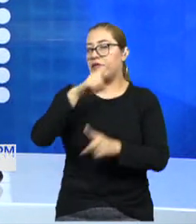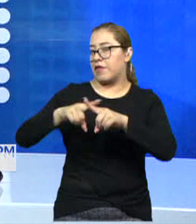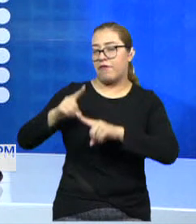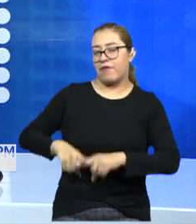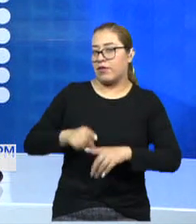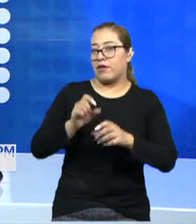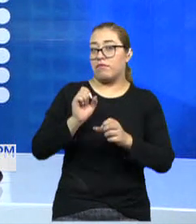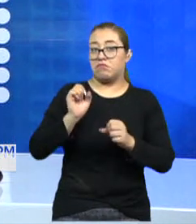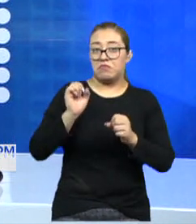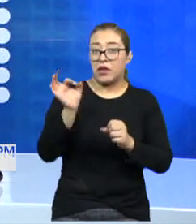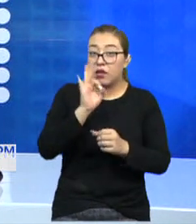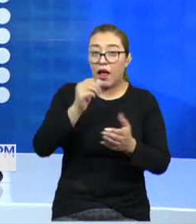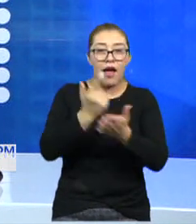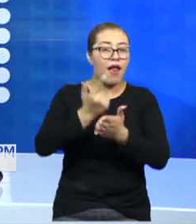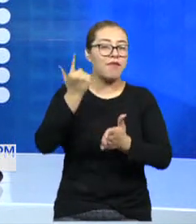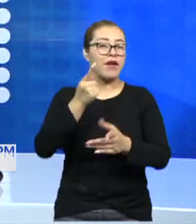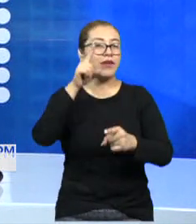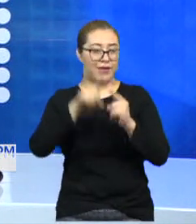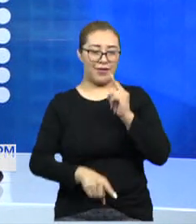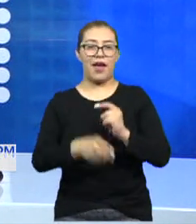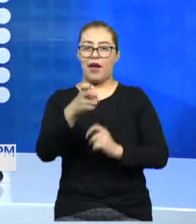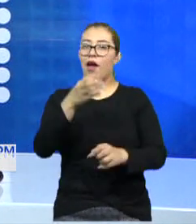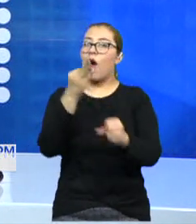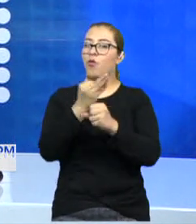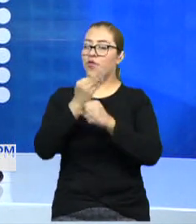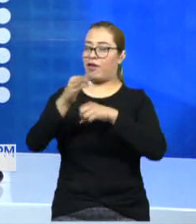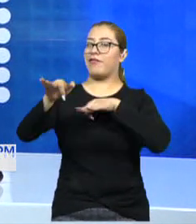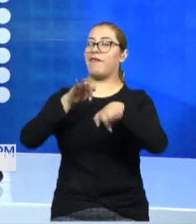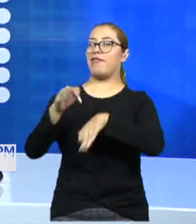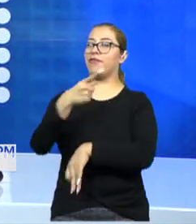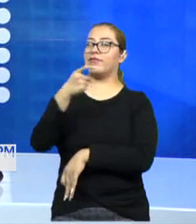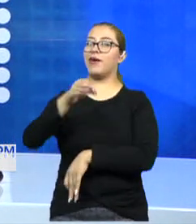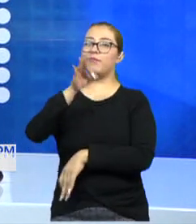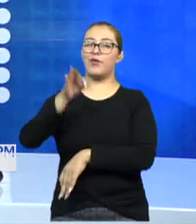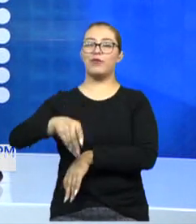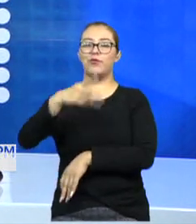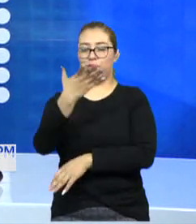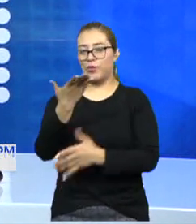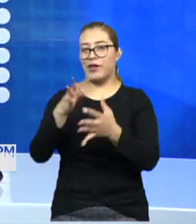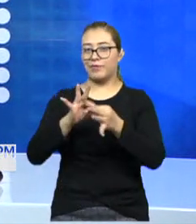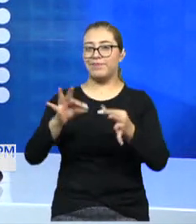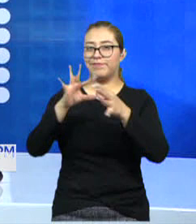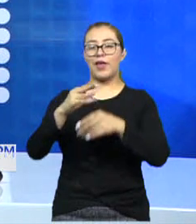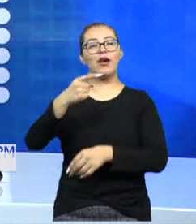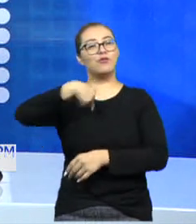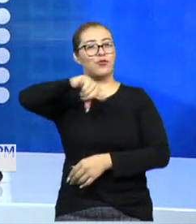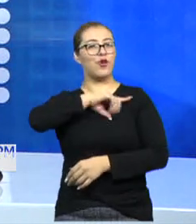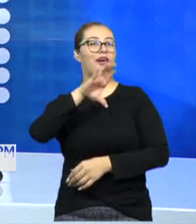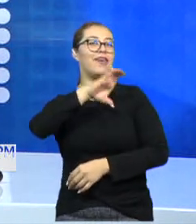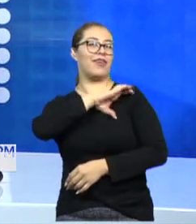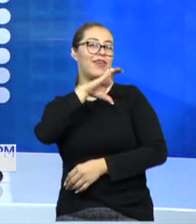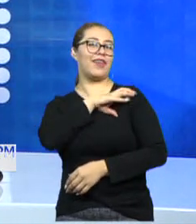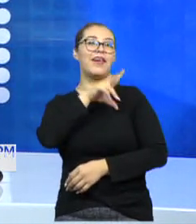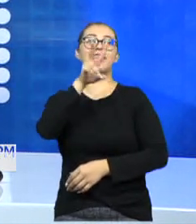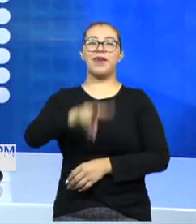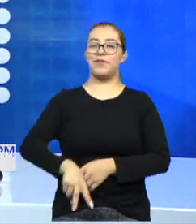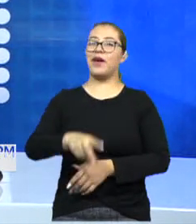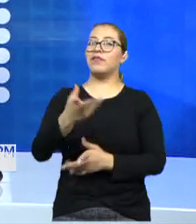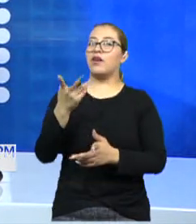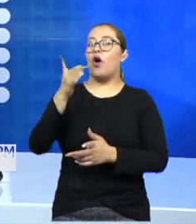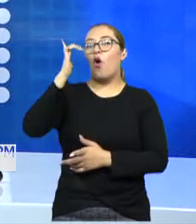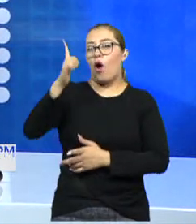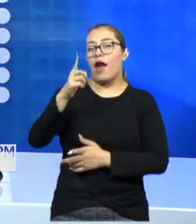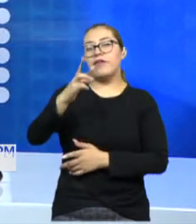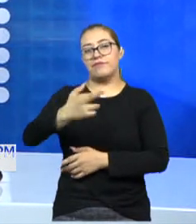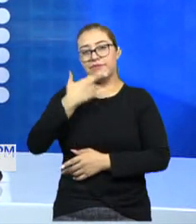consideración y, por lo pronto, pues, trabajando ya al 100%, como tú lo señalabas. Te apreciamos mucho, doctor, y hacemos votos para que